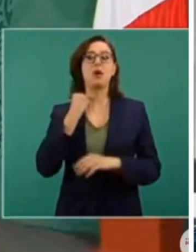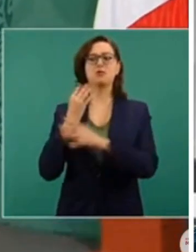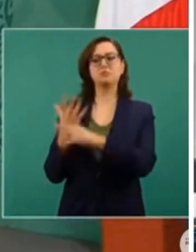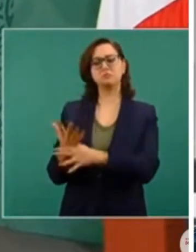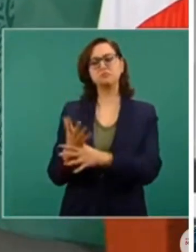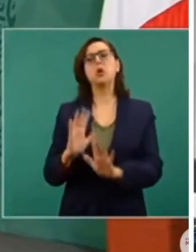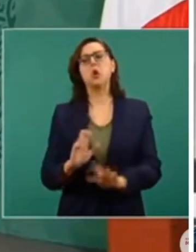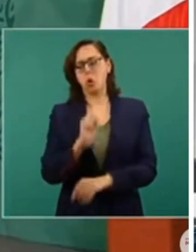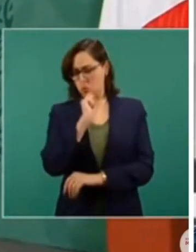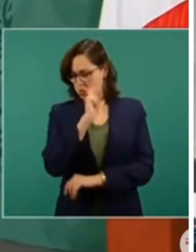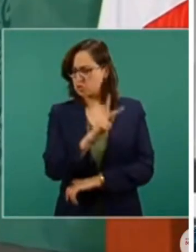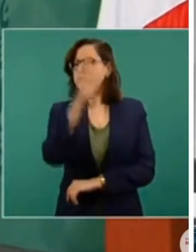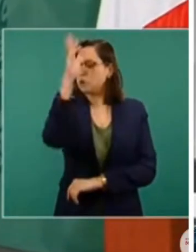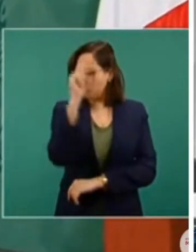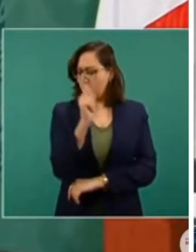de que fue real,